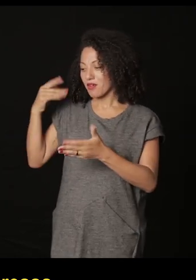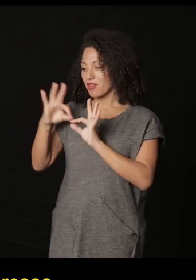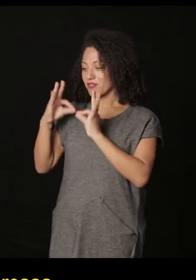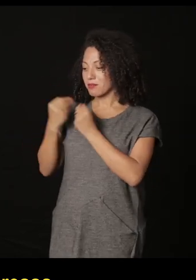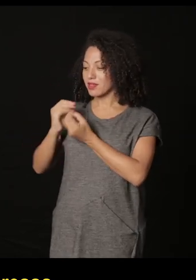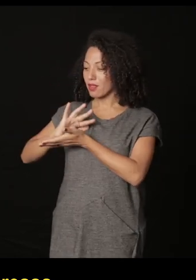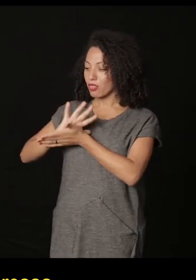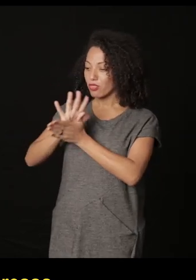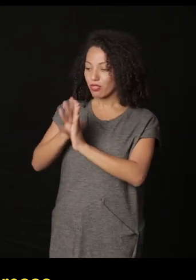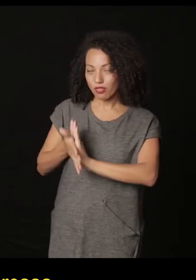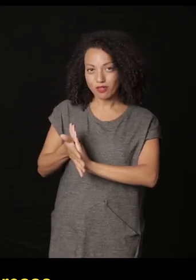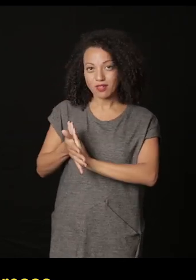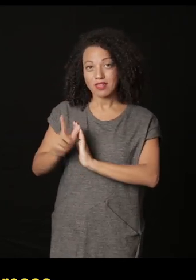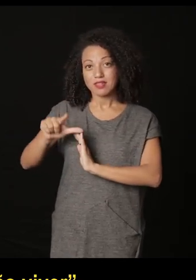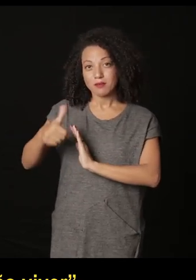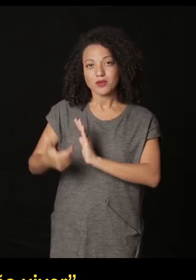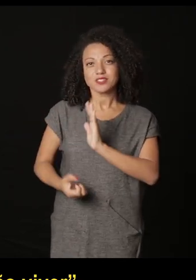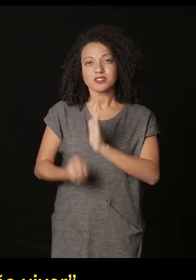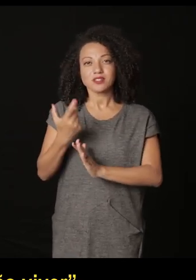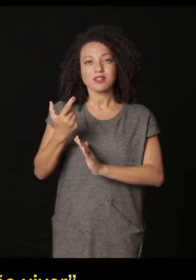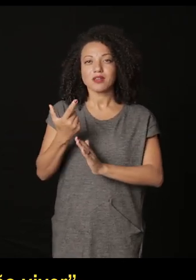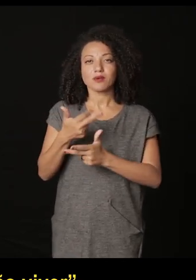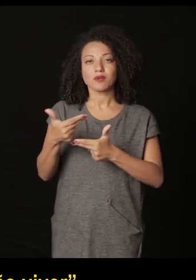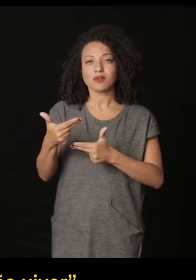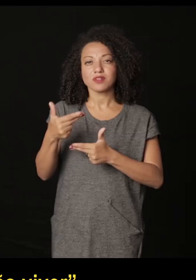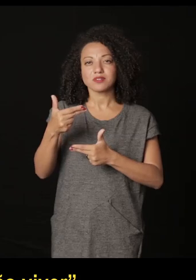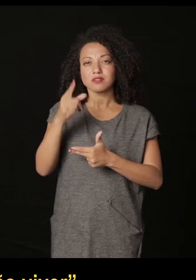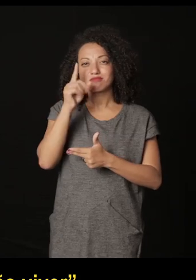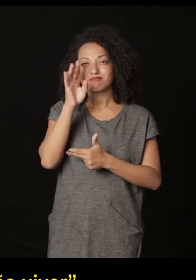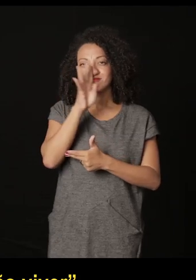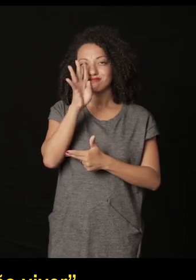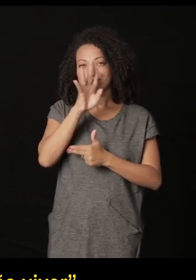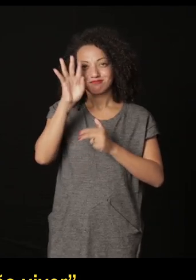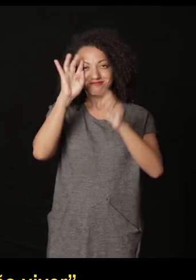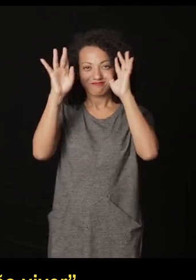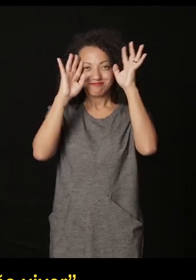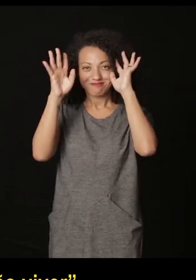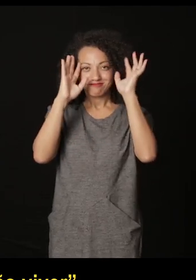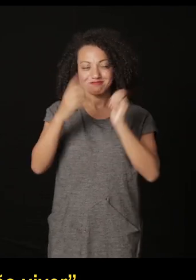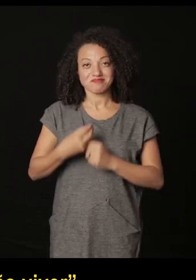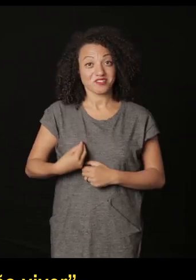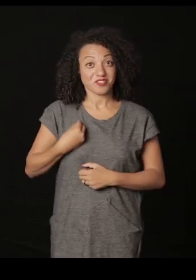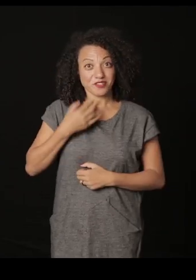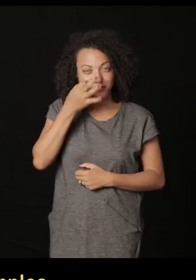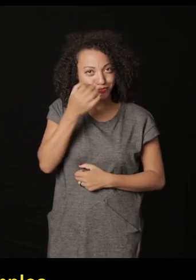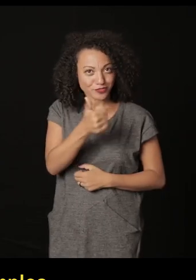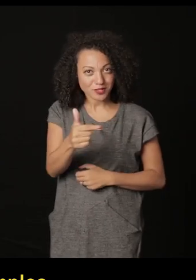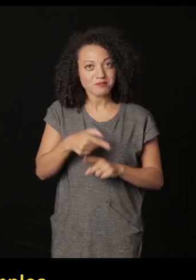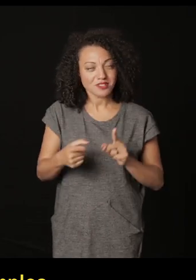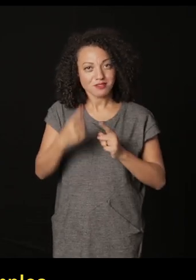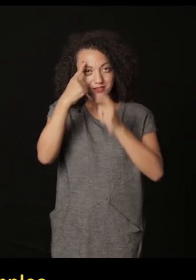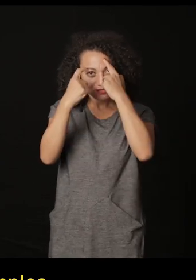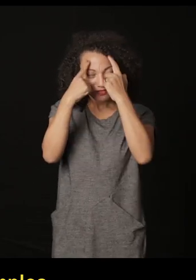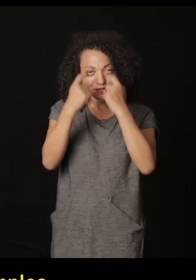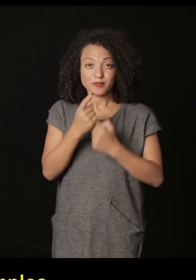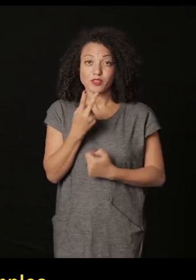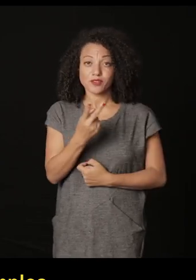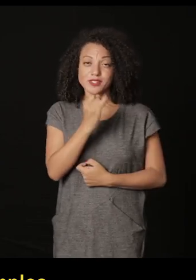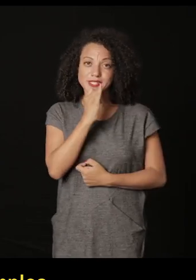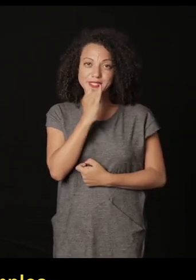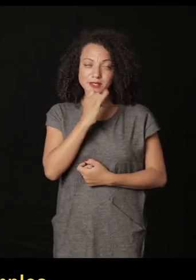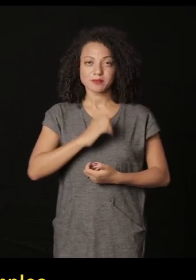un poco destruir la memoria familiar para construir la fantasía de lo no vivido estos son otros dos